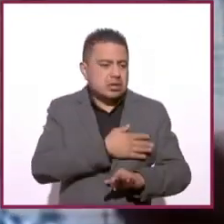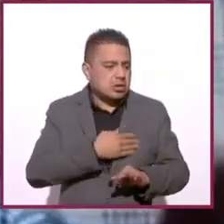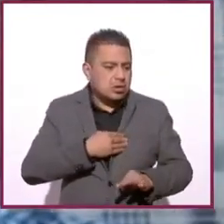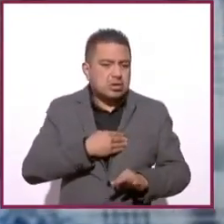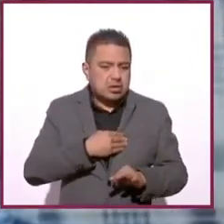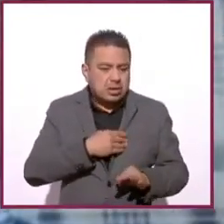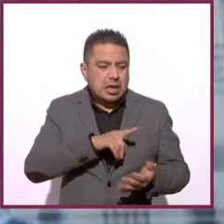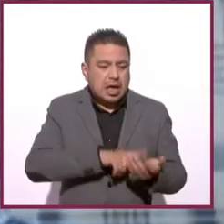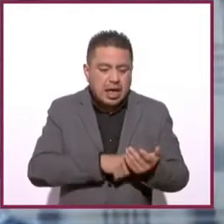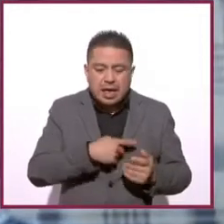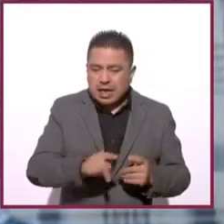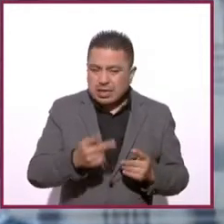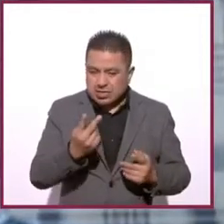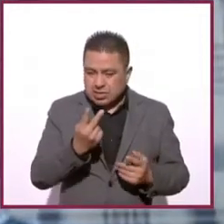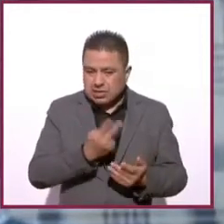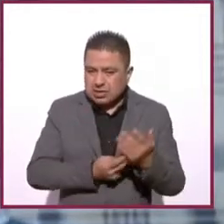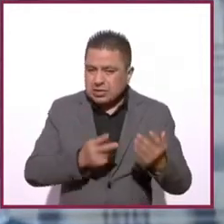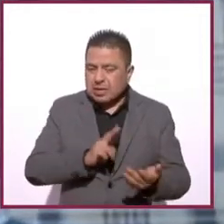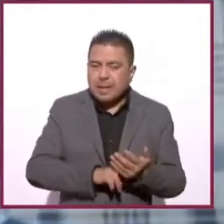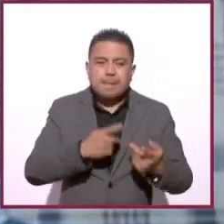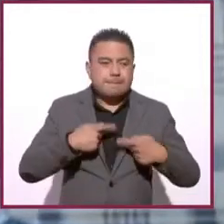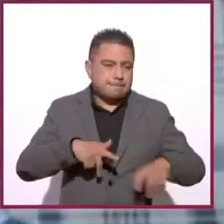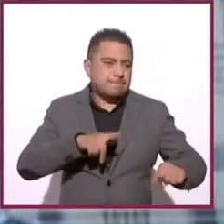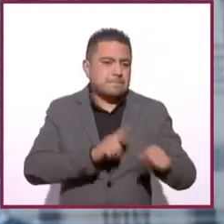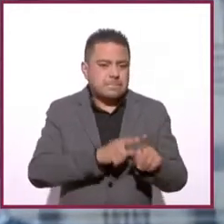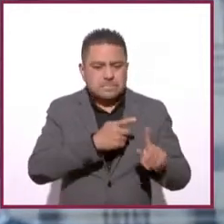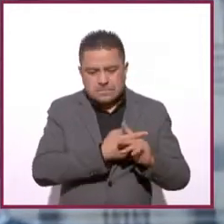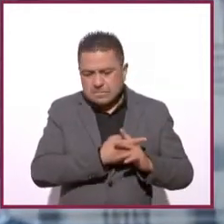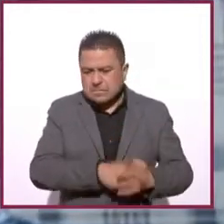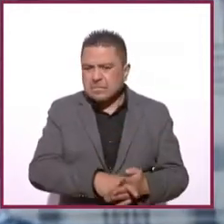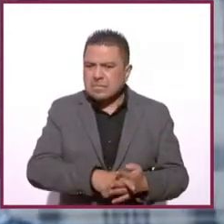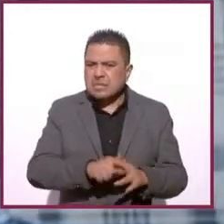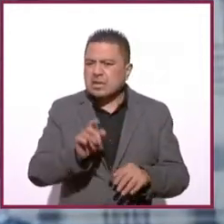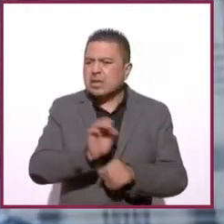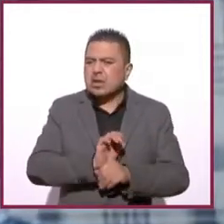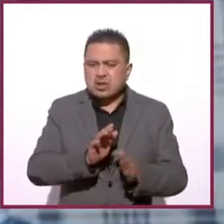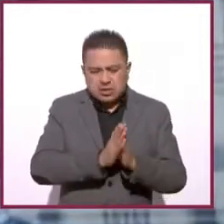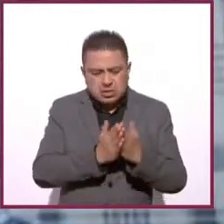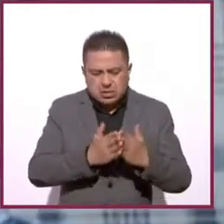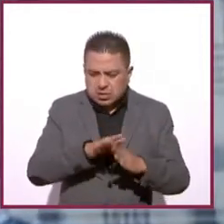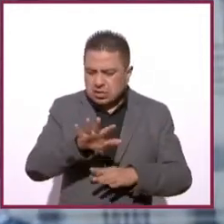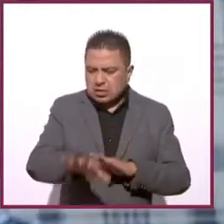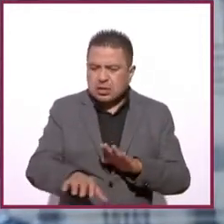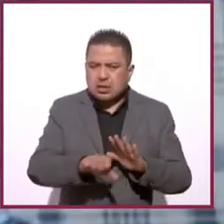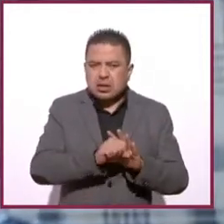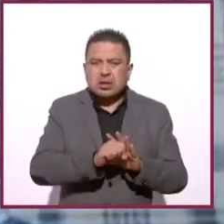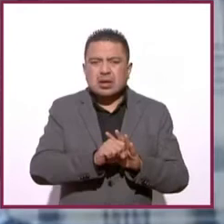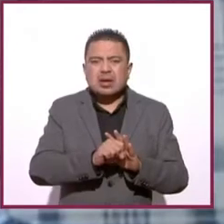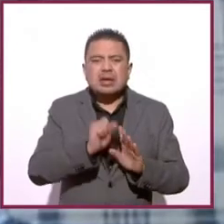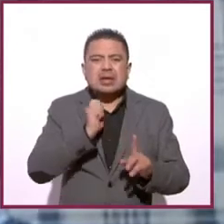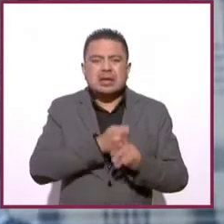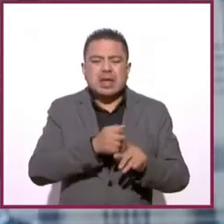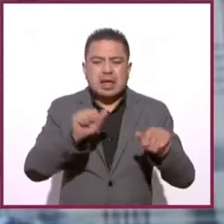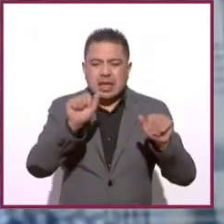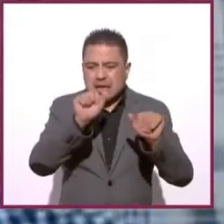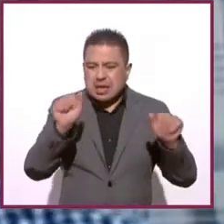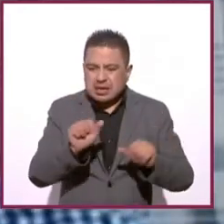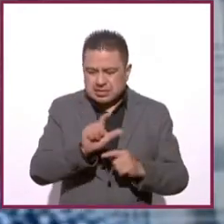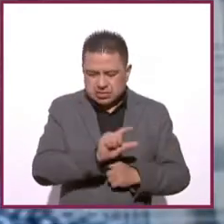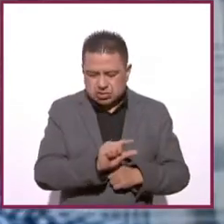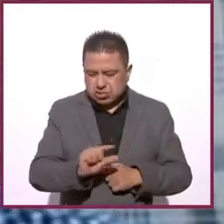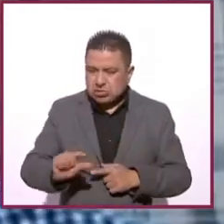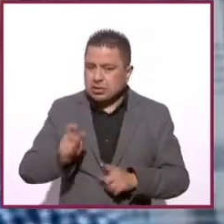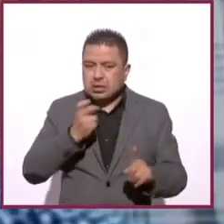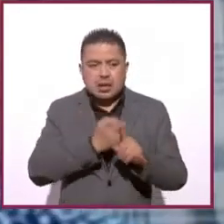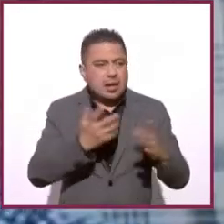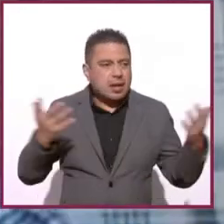personaje principal. Este personaje, al inicio de la novela, es reclutado por un traficante de arte en miniatura. Ese